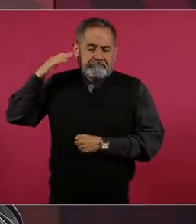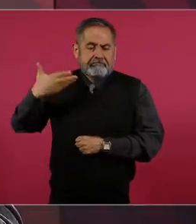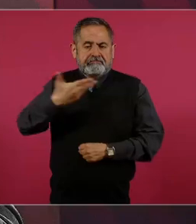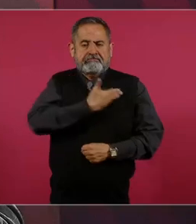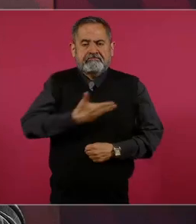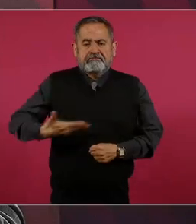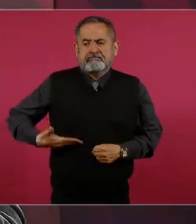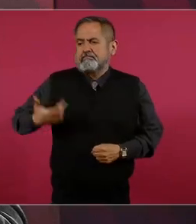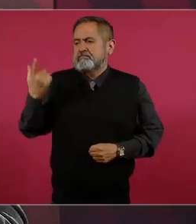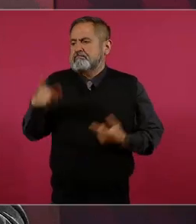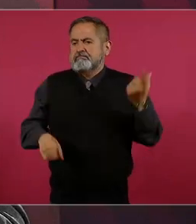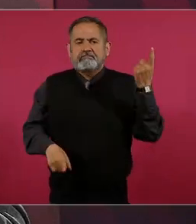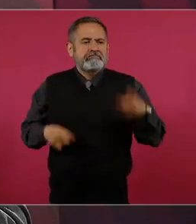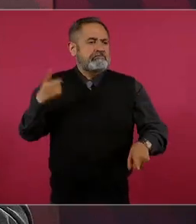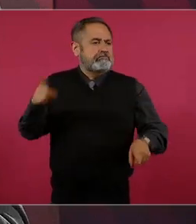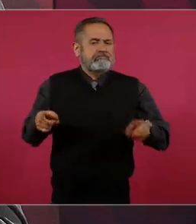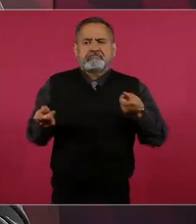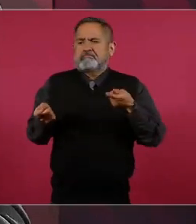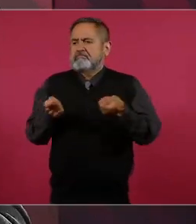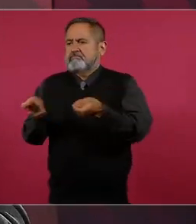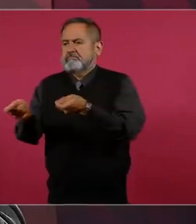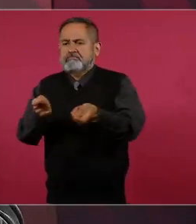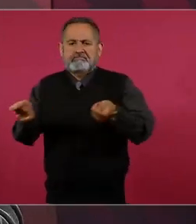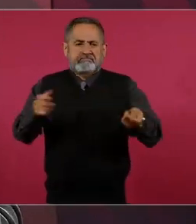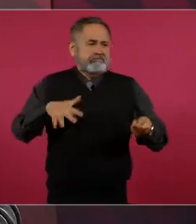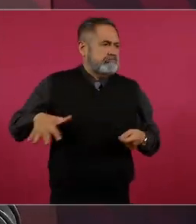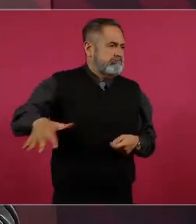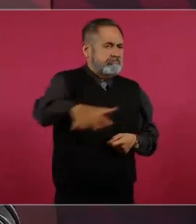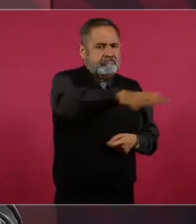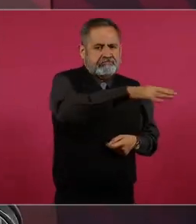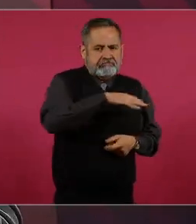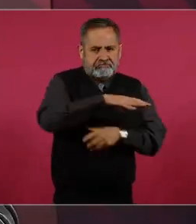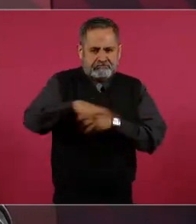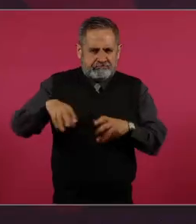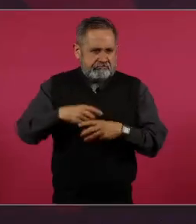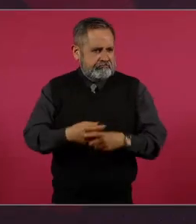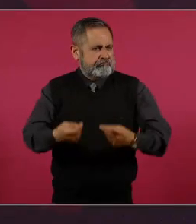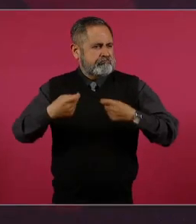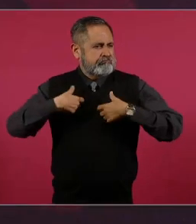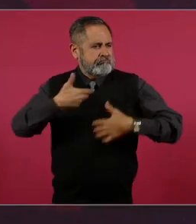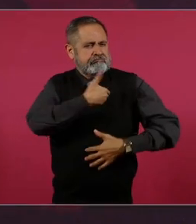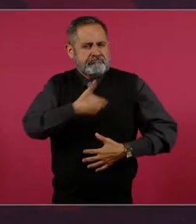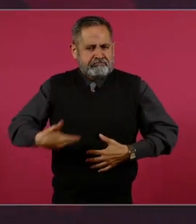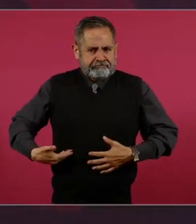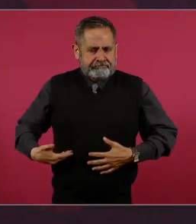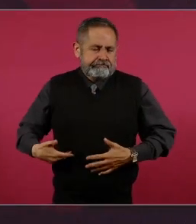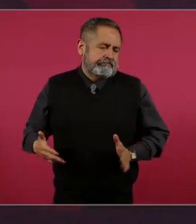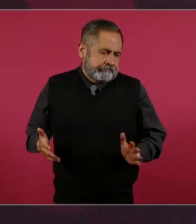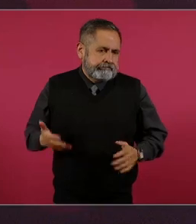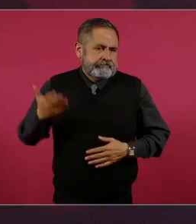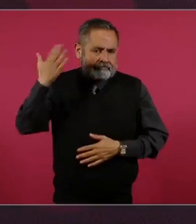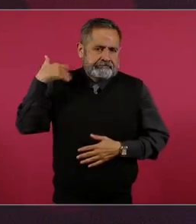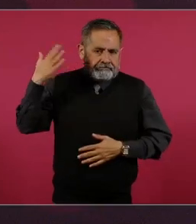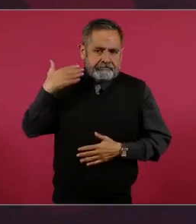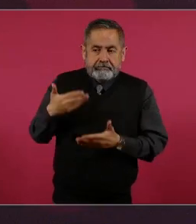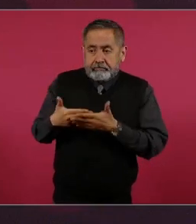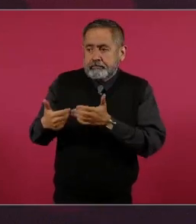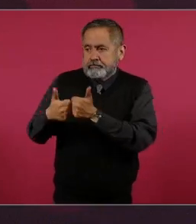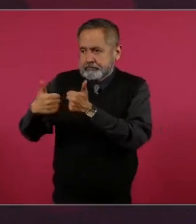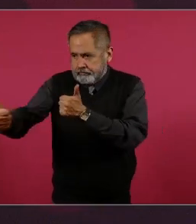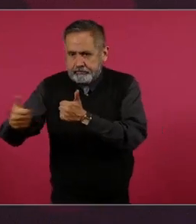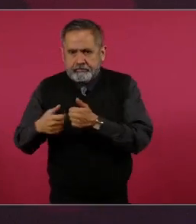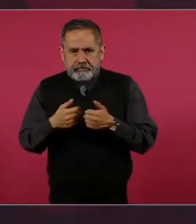lo encarnaba el presidente de la República, se acepte